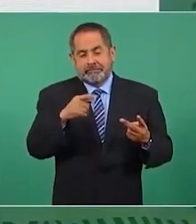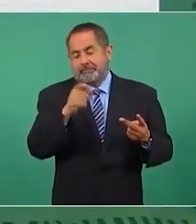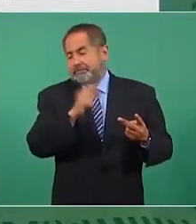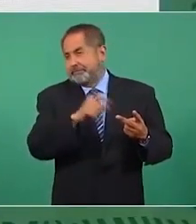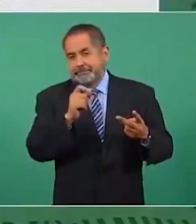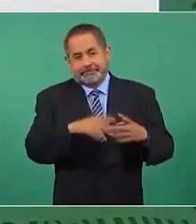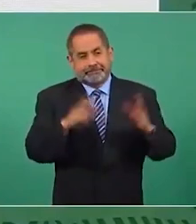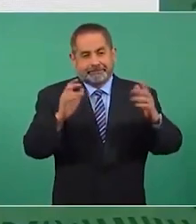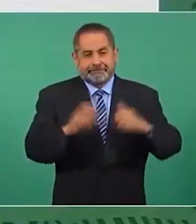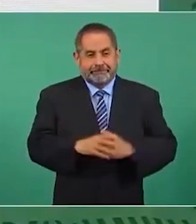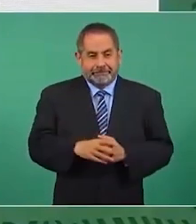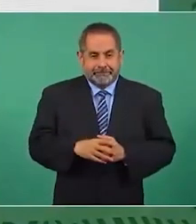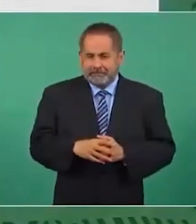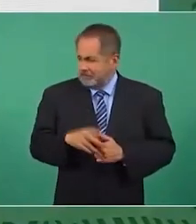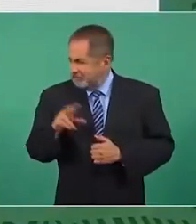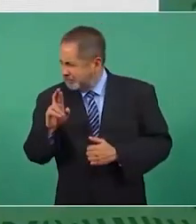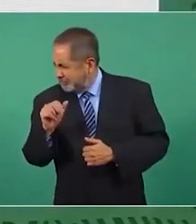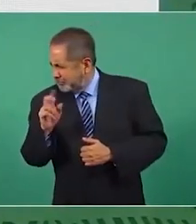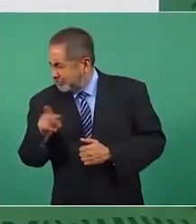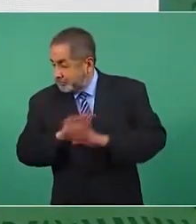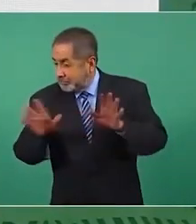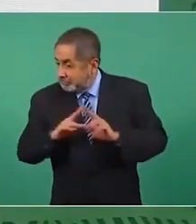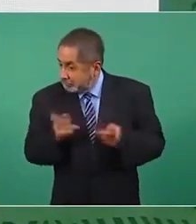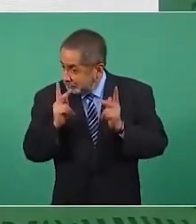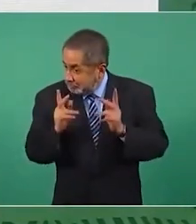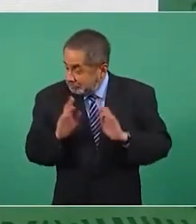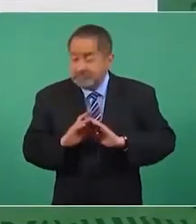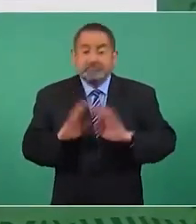no es de Ramón ya no